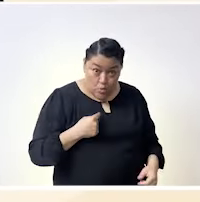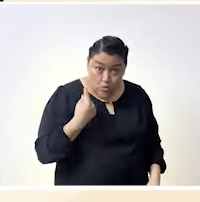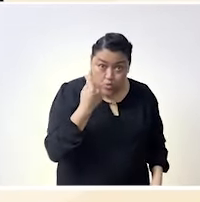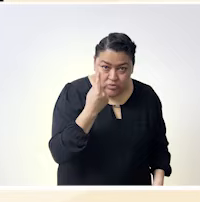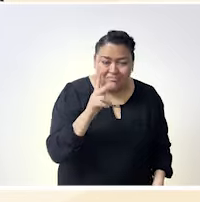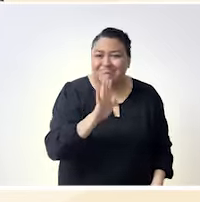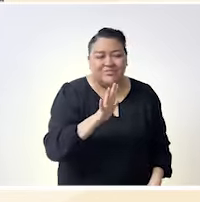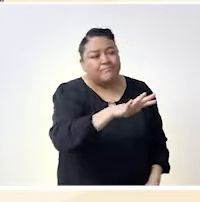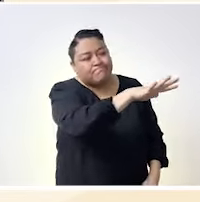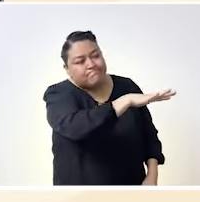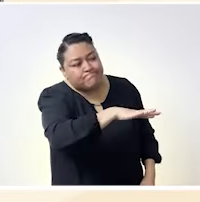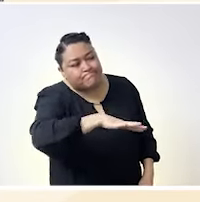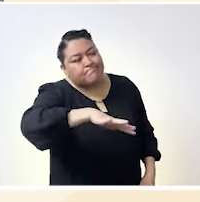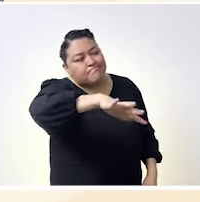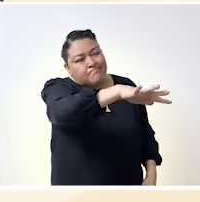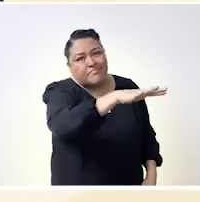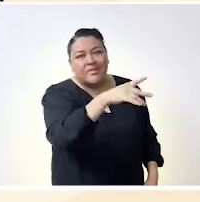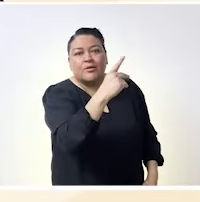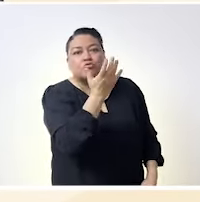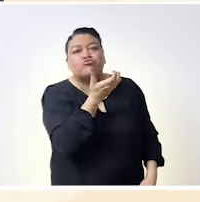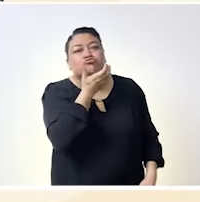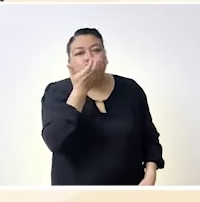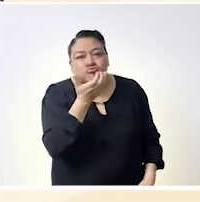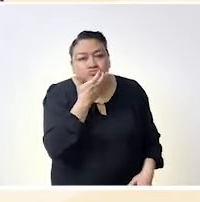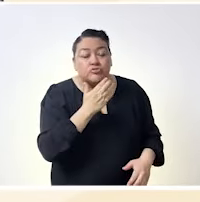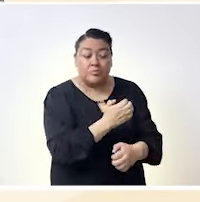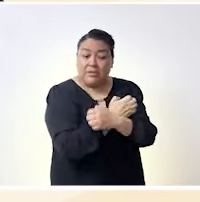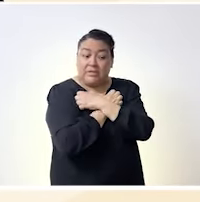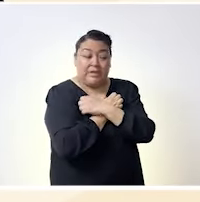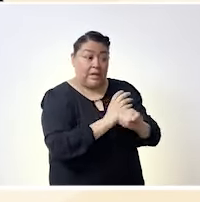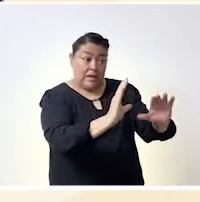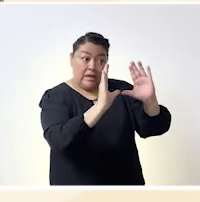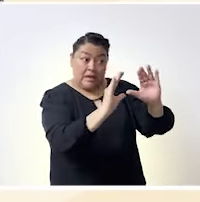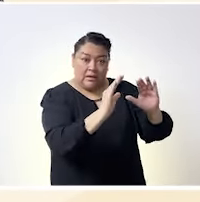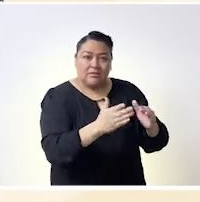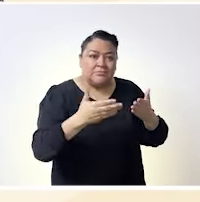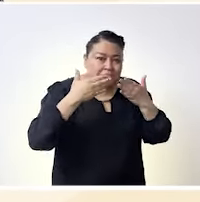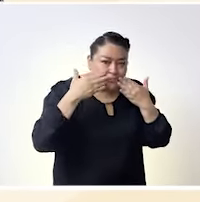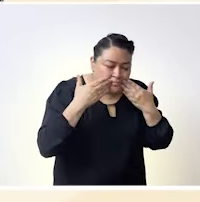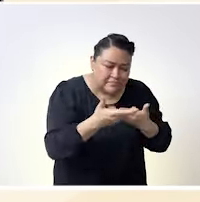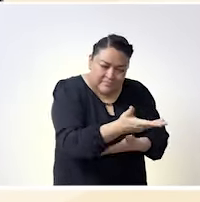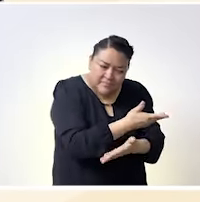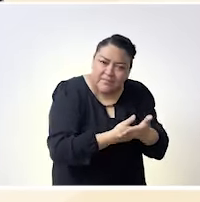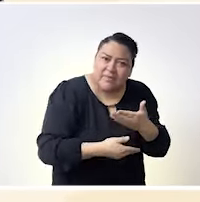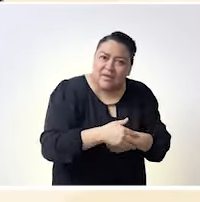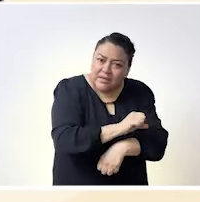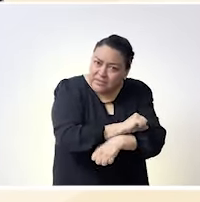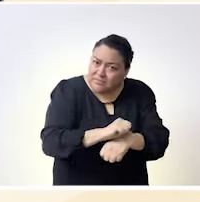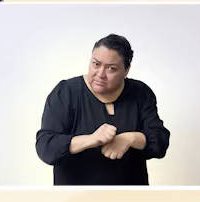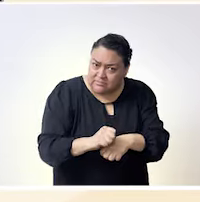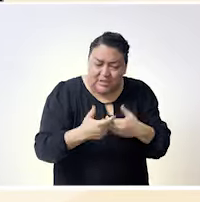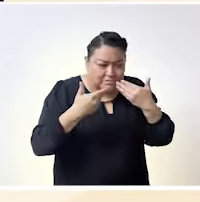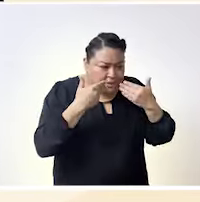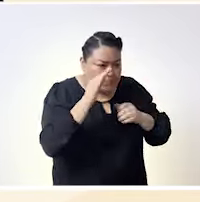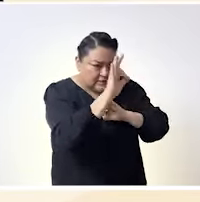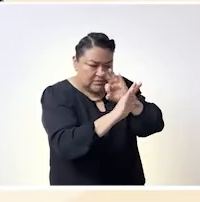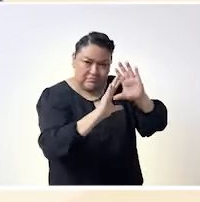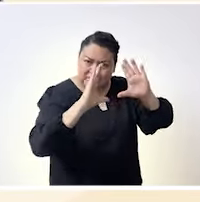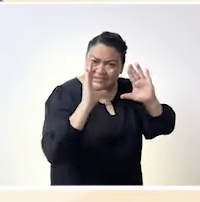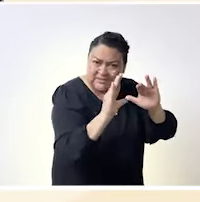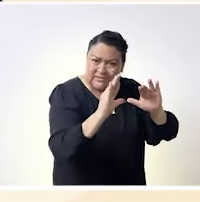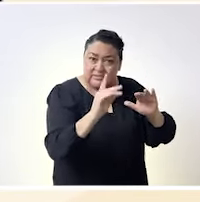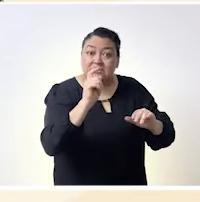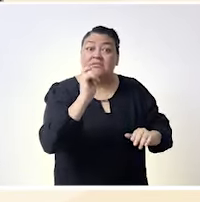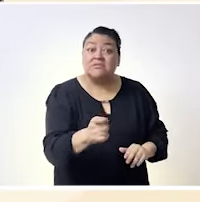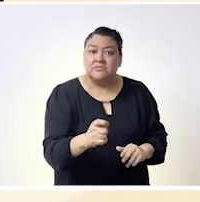batalla en contra de nadie sino de este sistema que podemos atacar con educación con mucha compasión y con ternura cuando se habla de esta